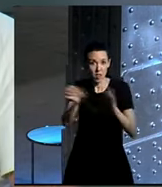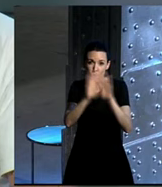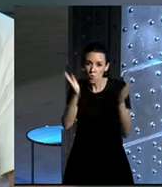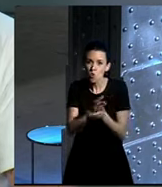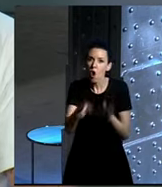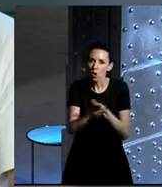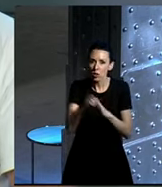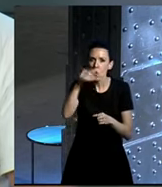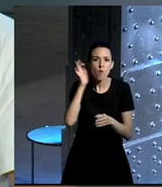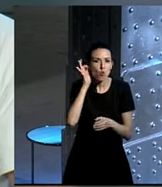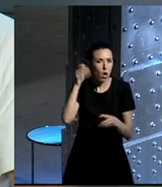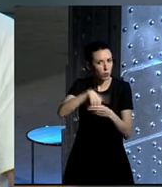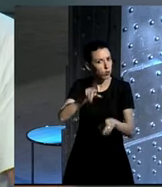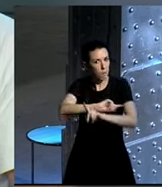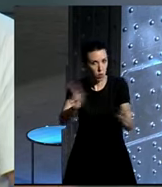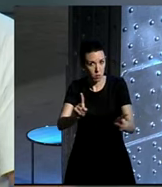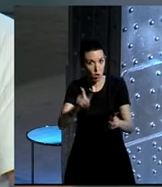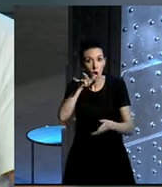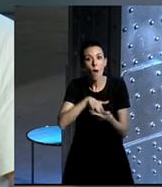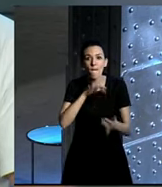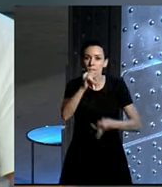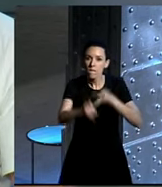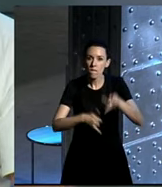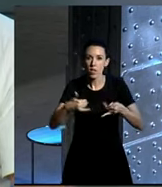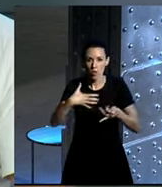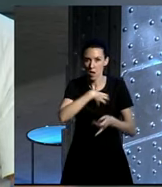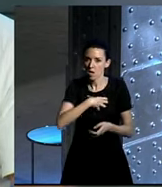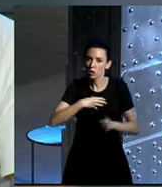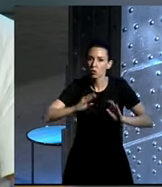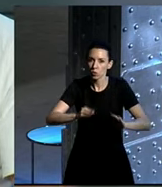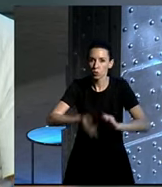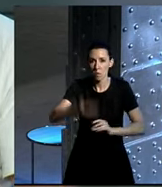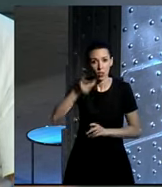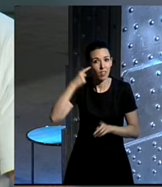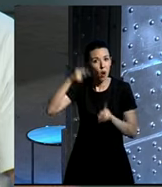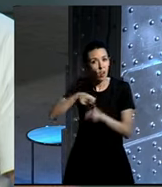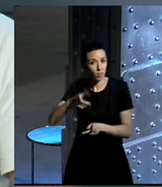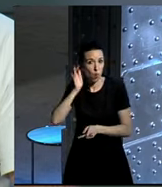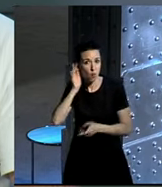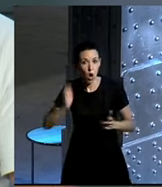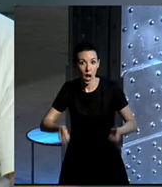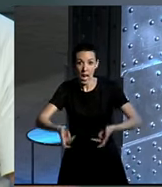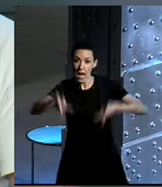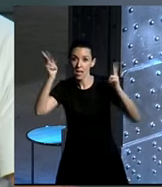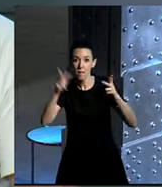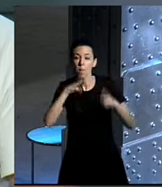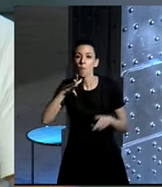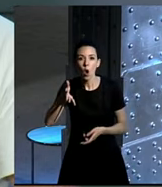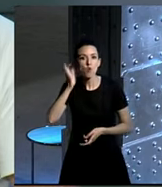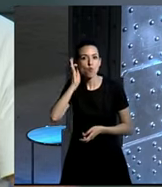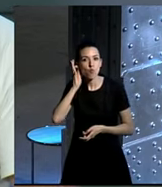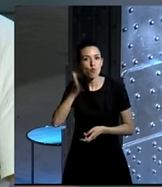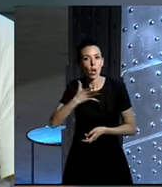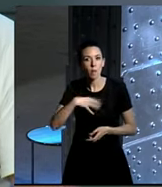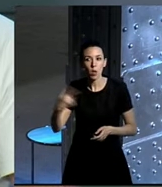sigue pasando. La bici cumplió una función importante para liberar a la mujer en ese momento porque permitió a las mujeres ir a